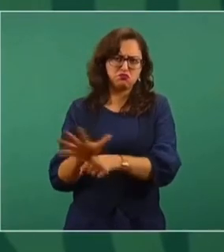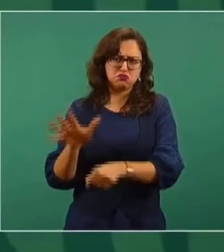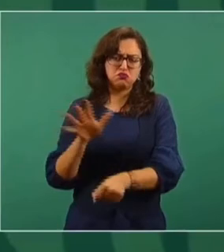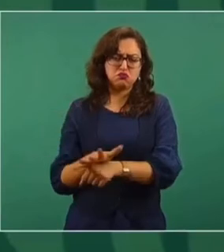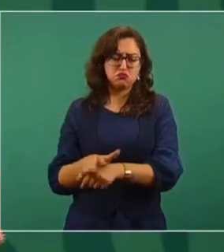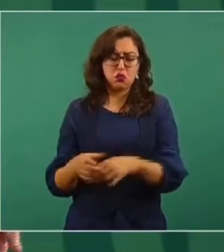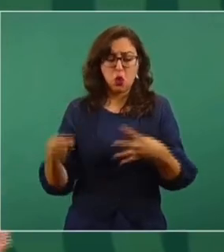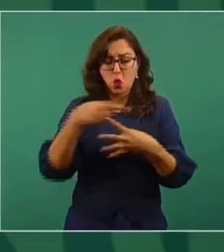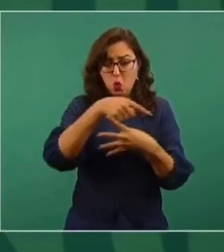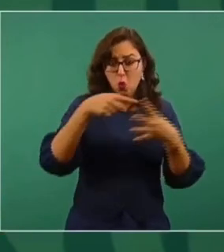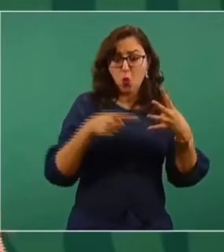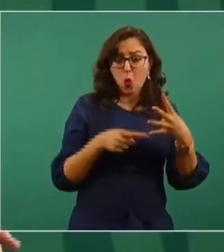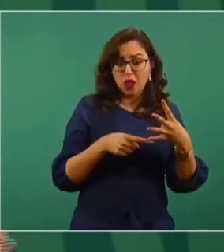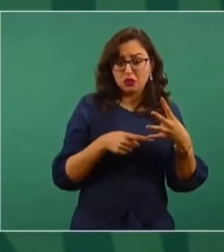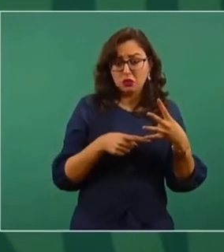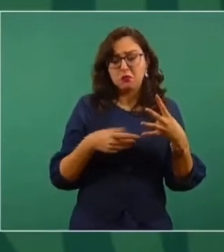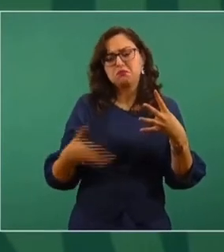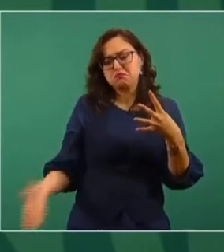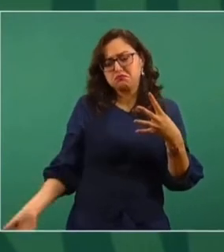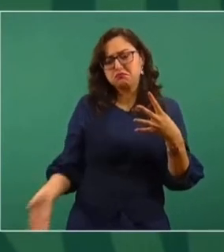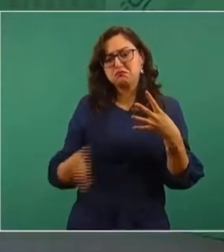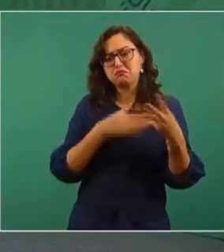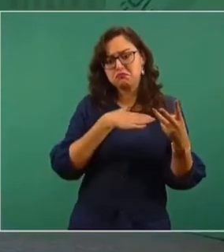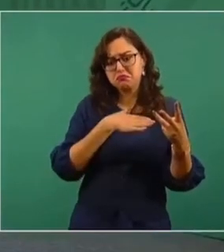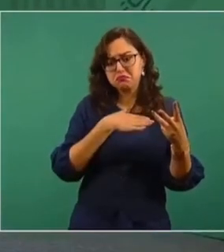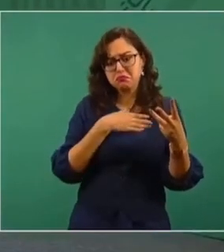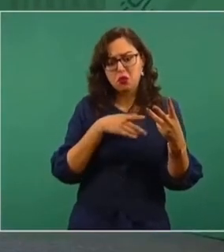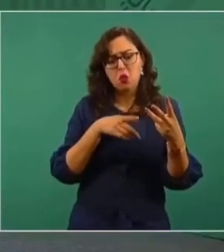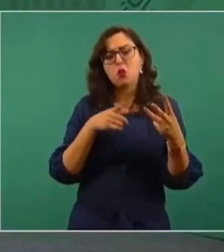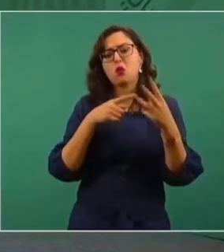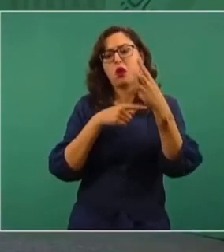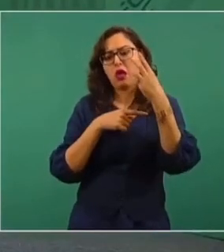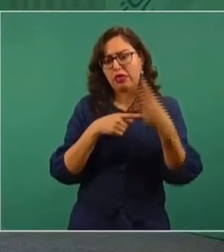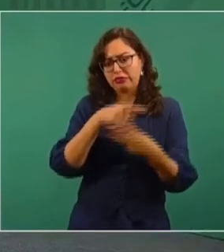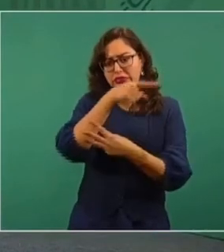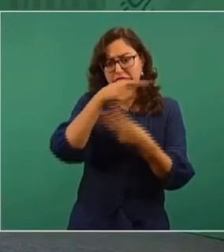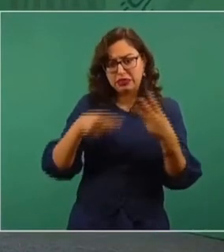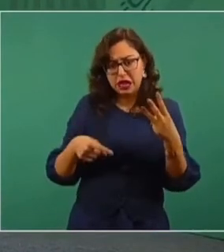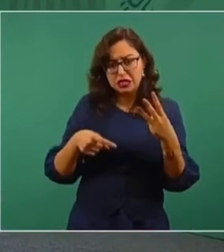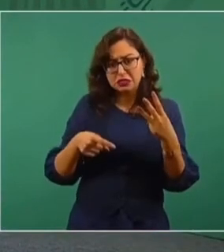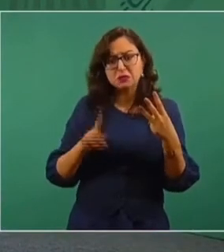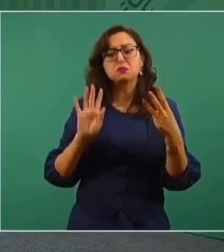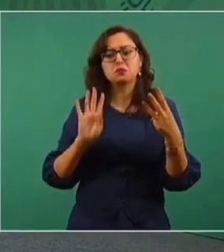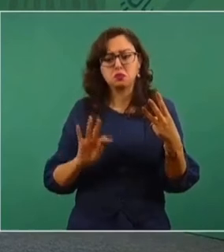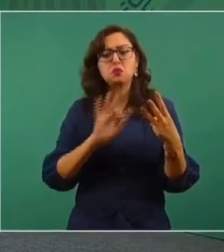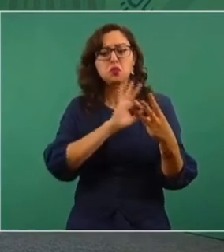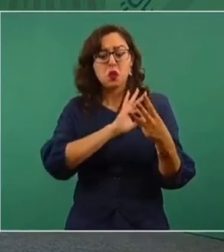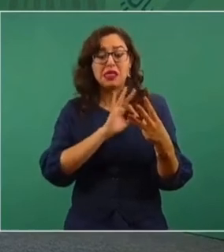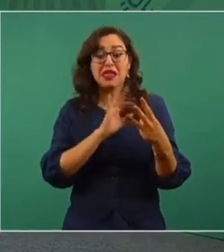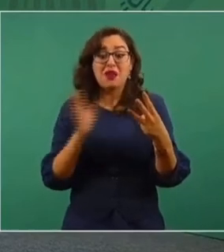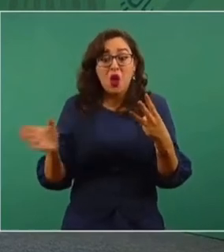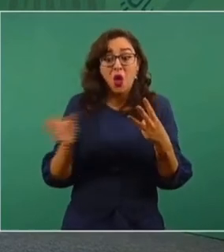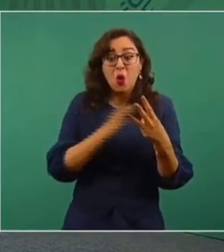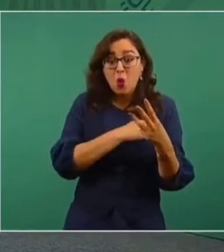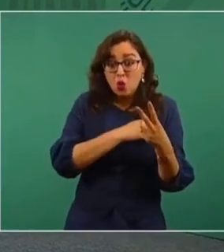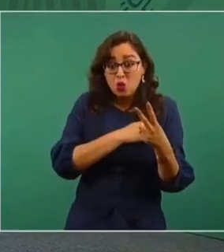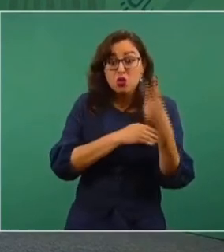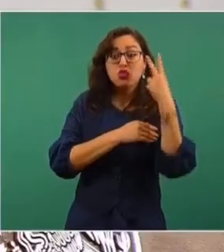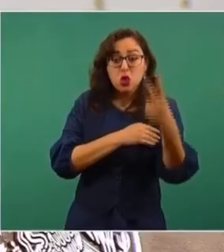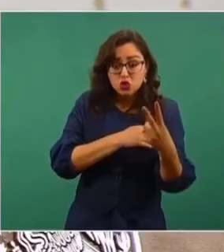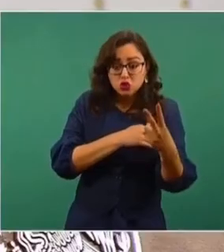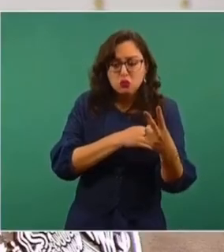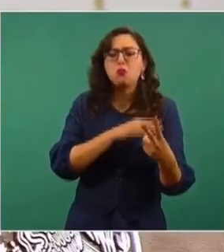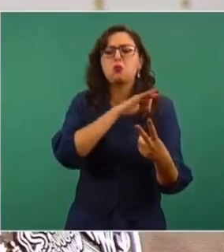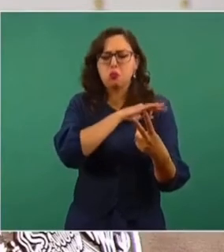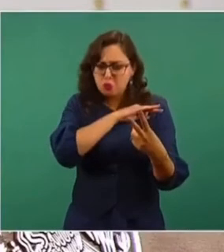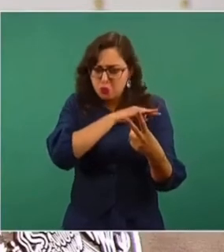hay necesidad porque por norma podemos trabajar con dos, vamos a quedarnos con tres en